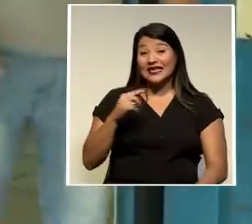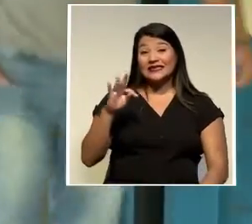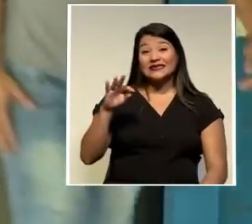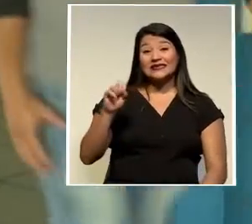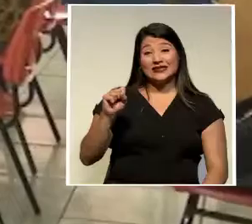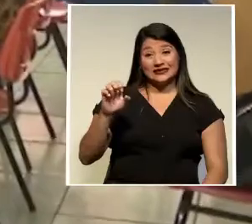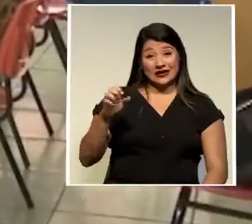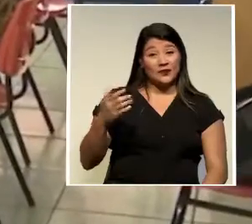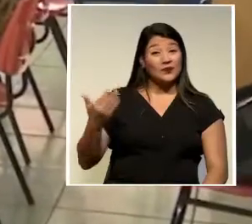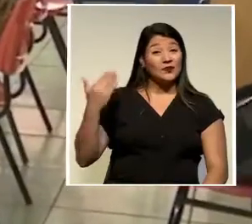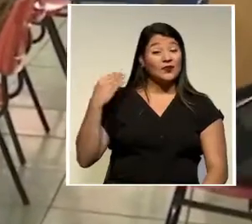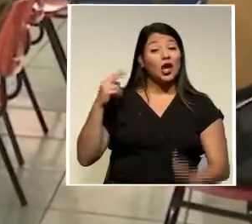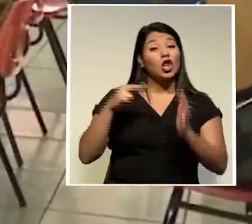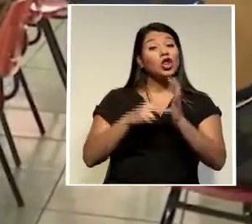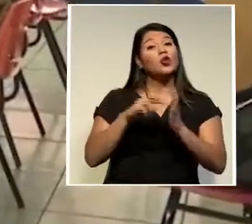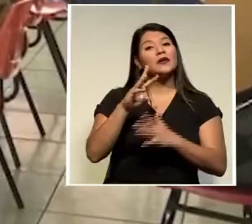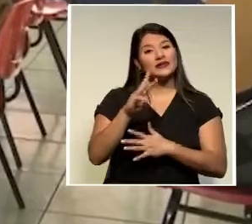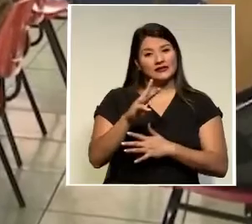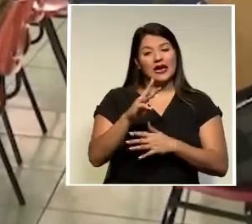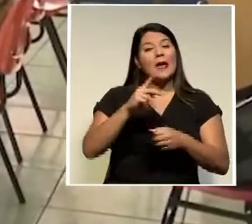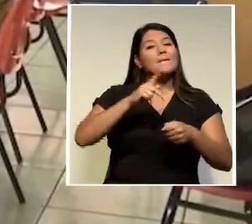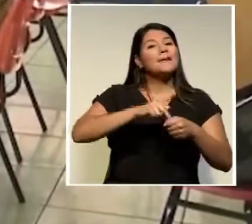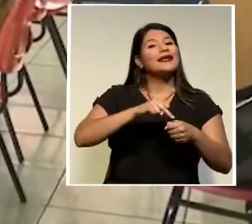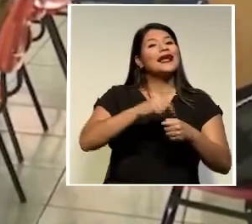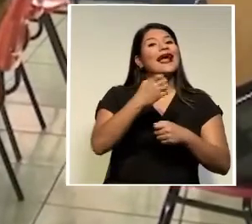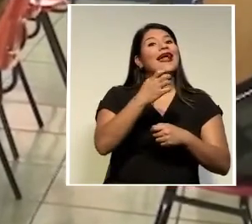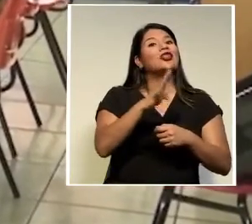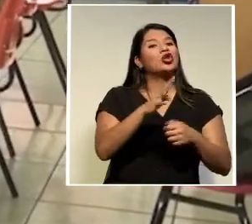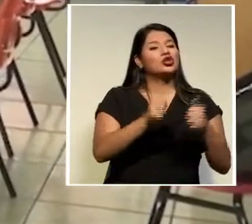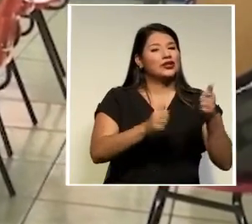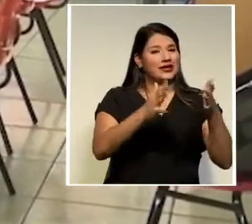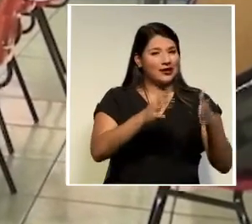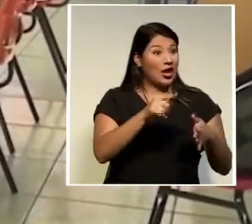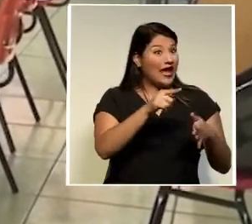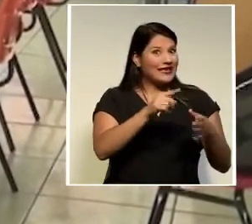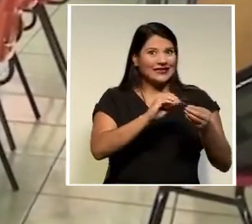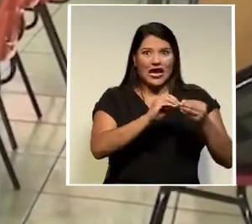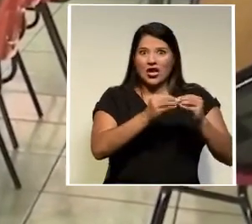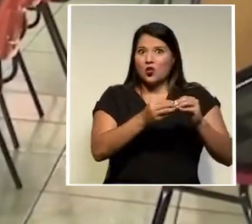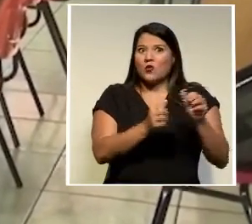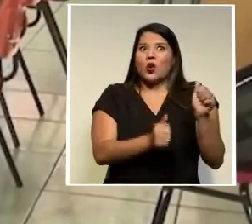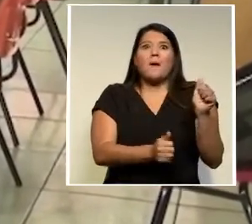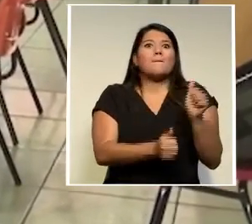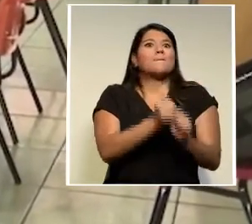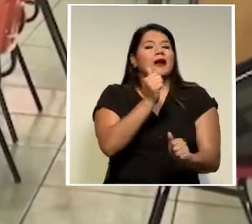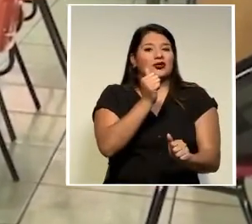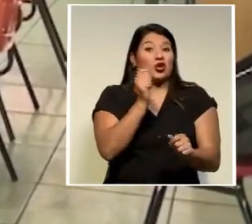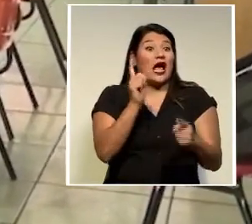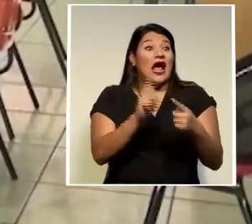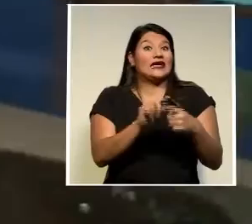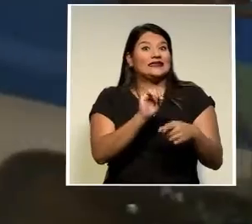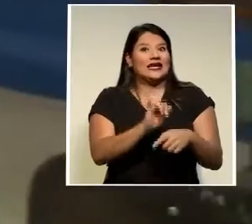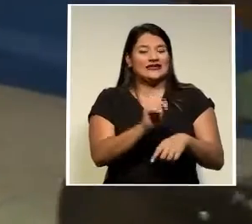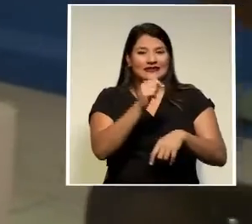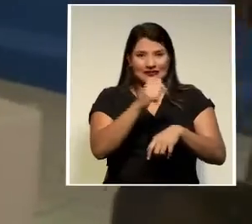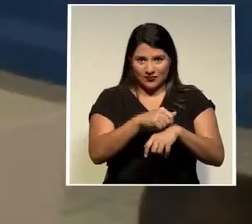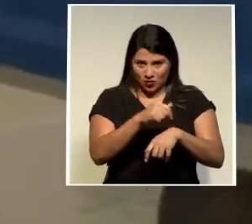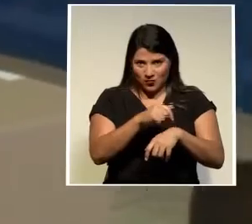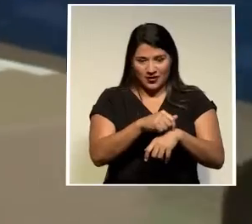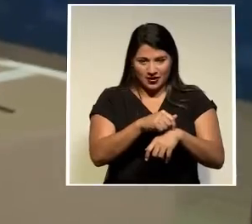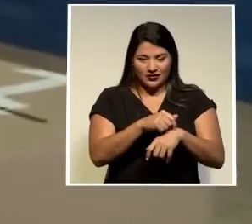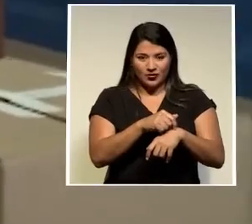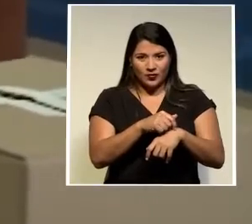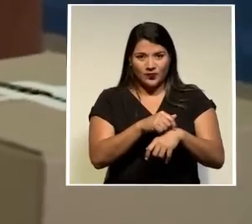el año 2006 se inscribieron 14 candidatos a la presidencia siendo esta hasta el momento la papeleta con más